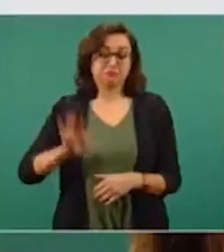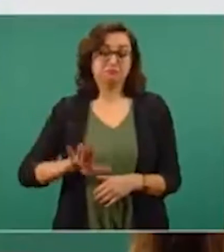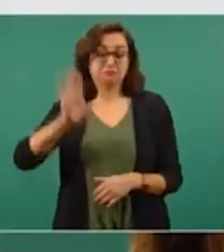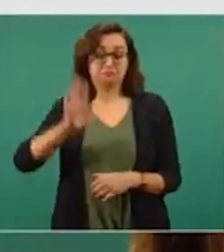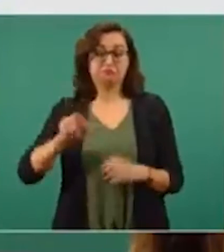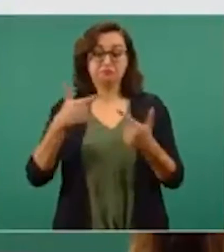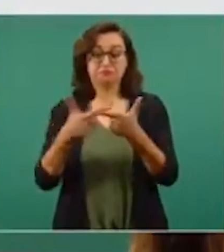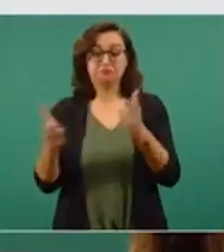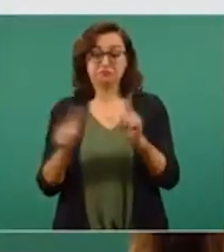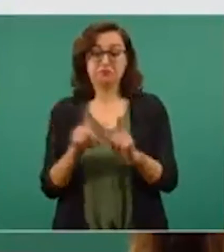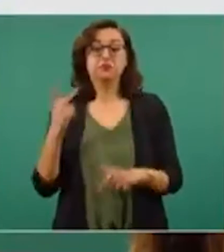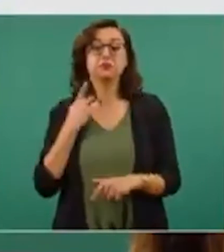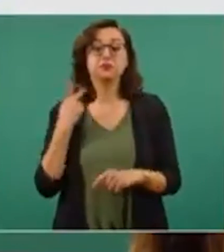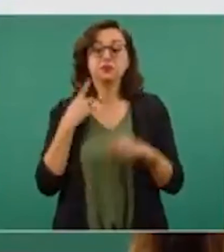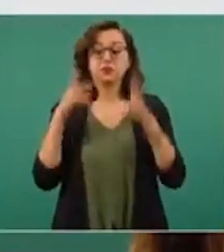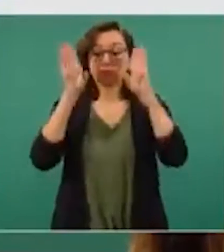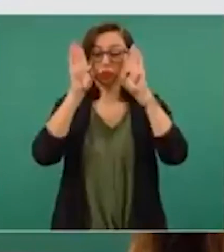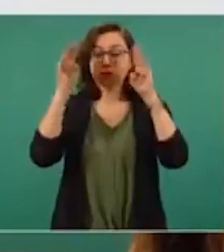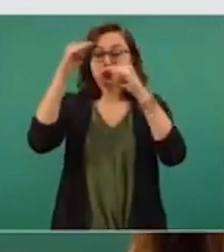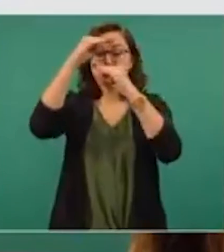conservador.